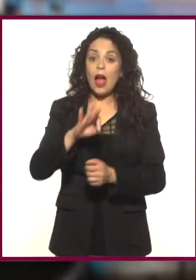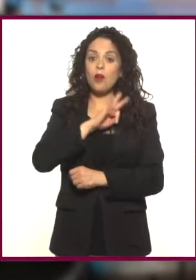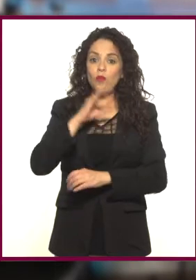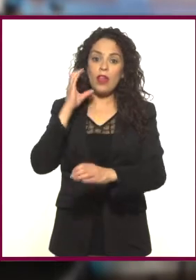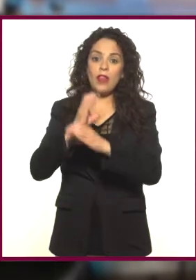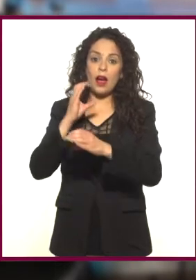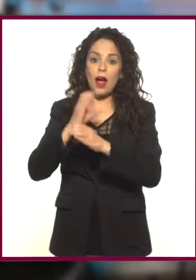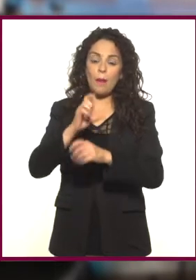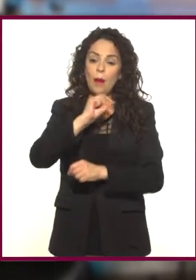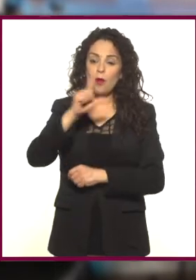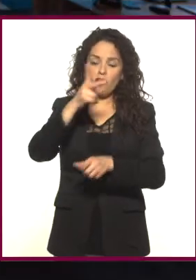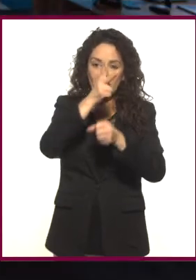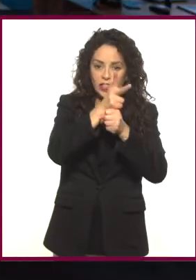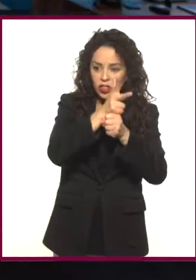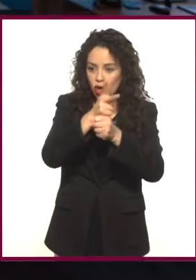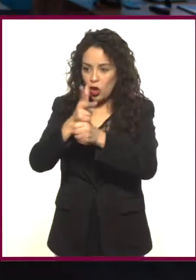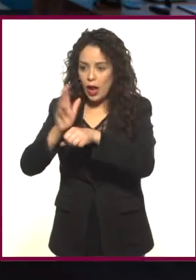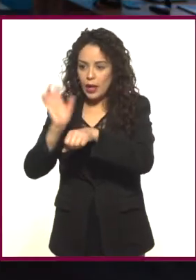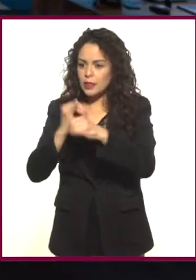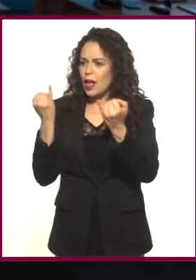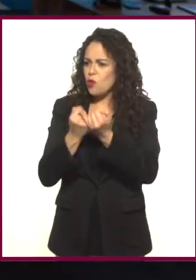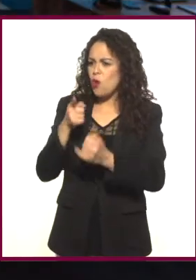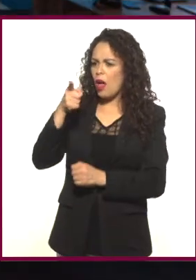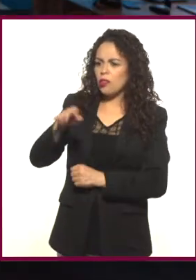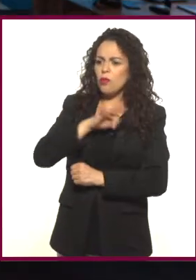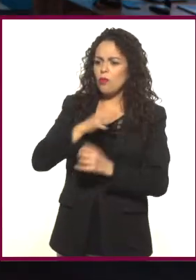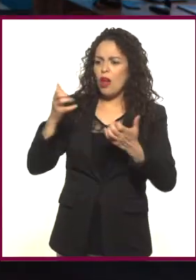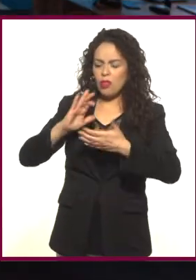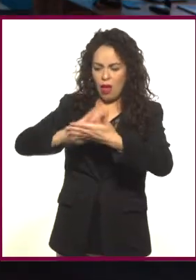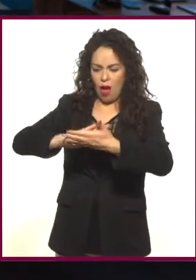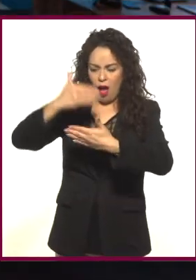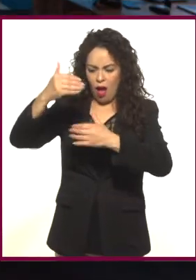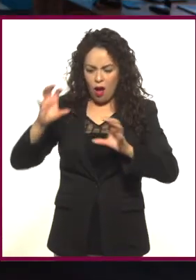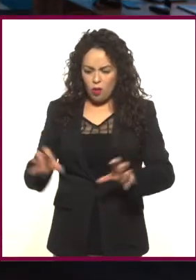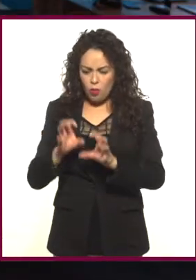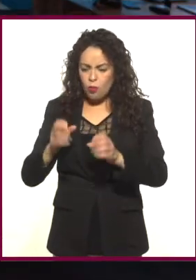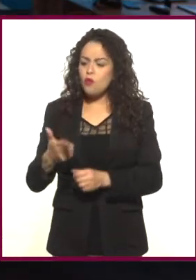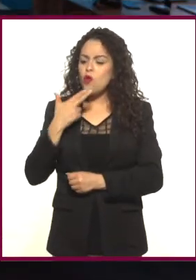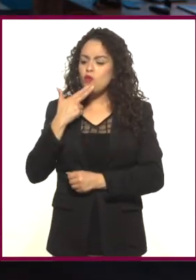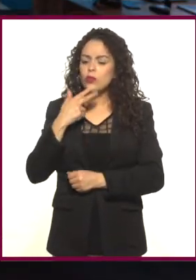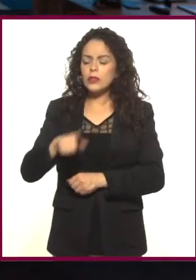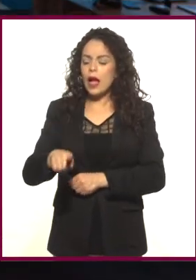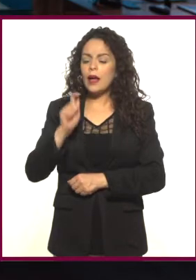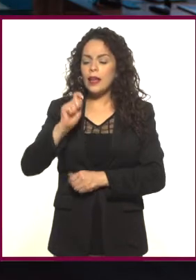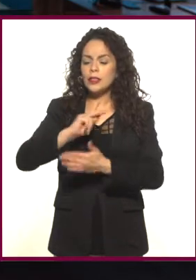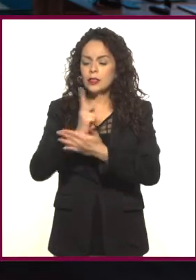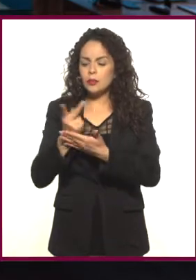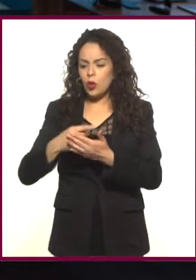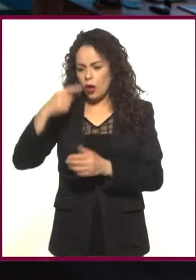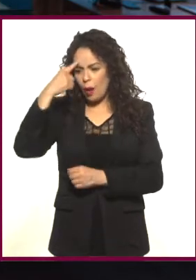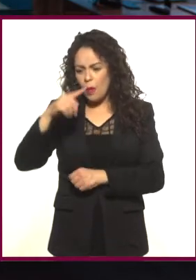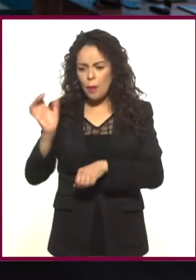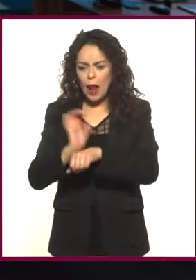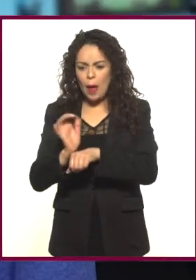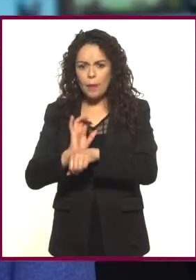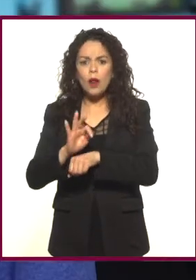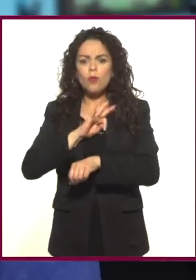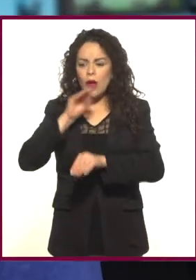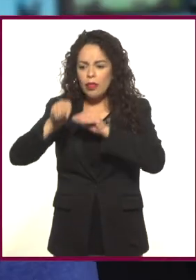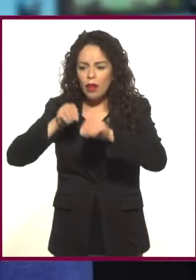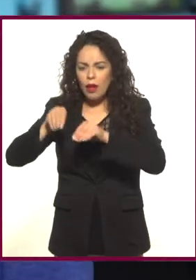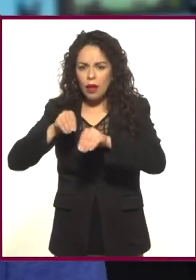cámara profesional de cine. Así como tú, puedes editar en tu laptop usando el mismo programa que usan para editar películas comerciales.